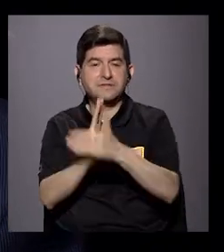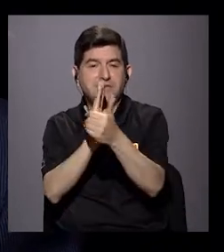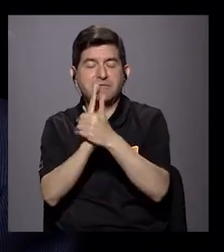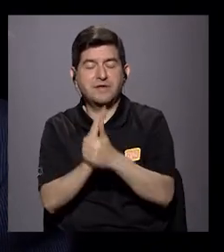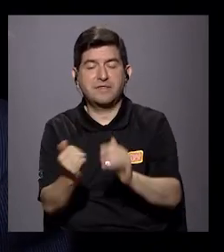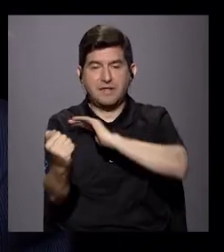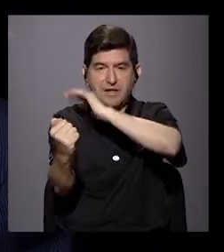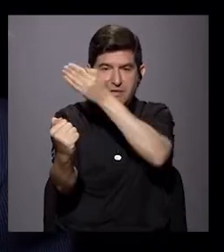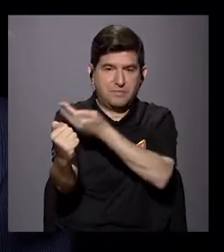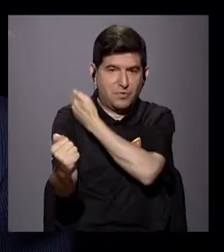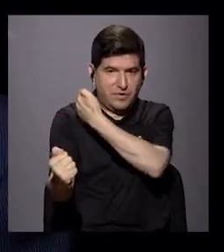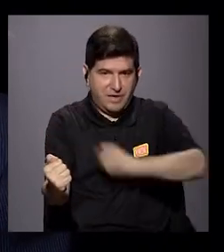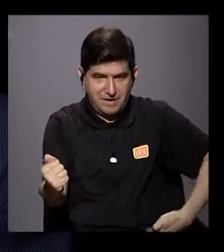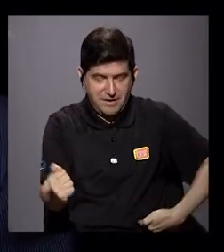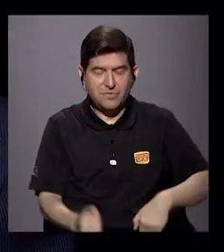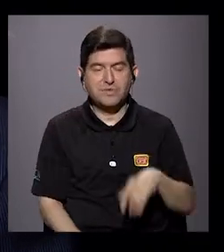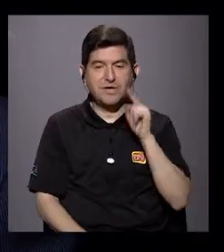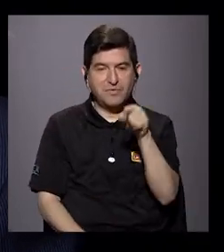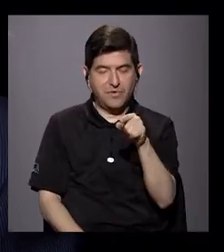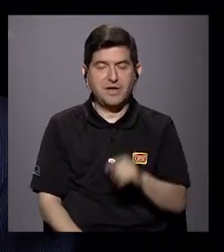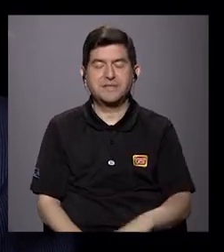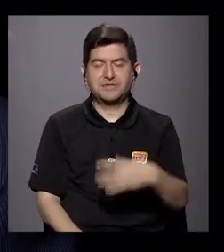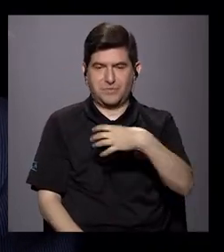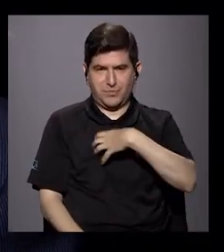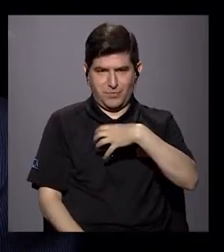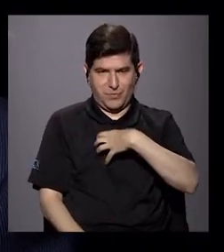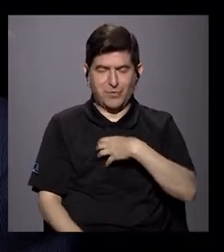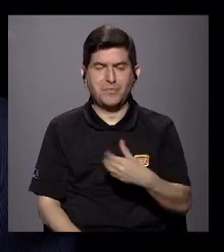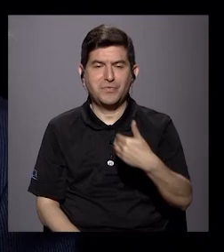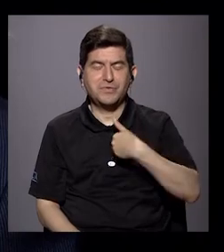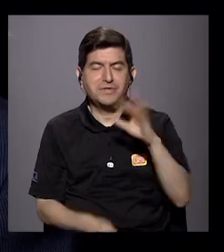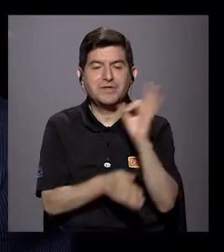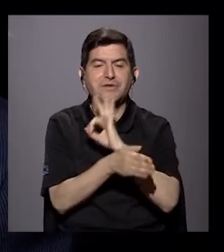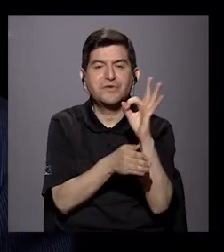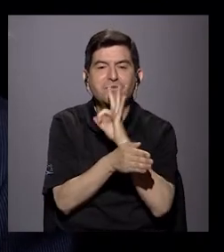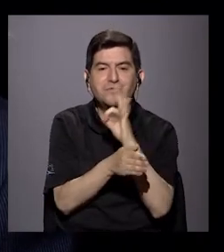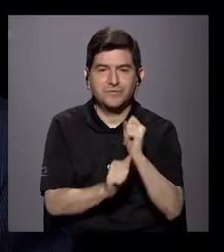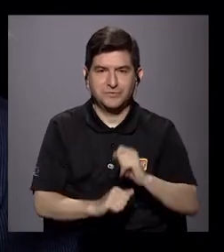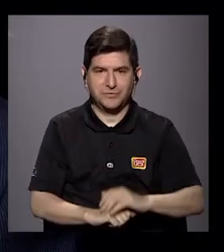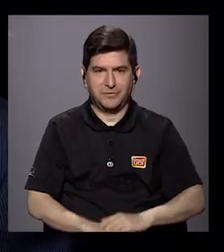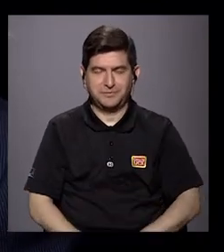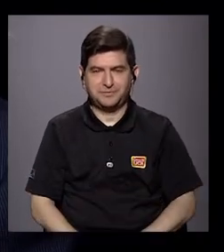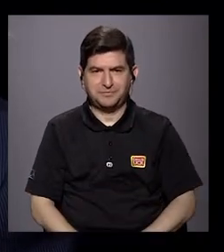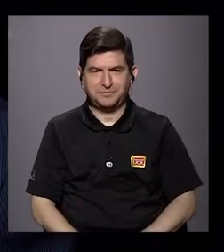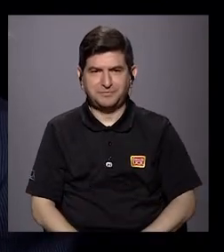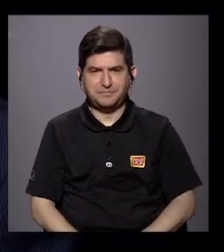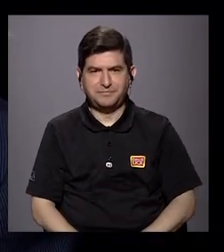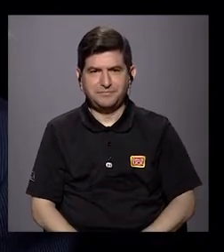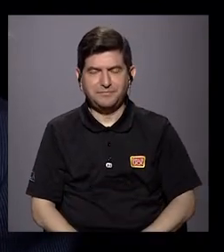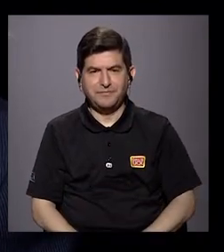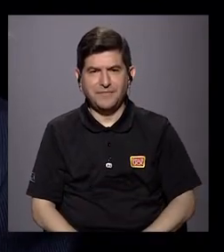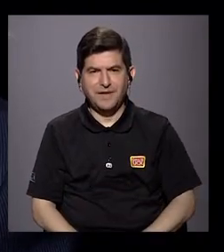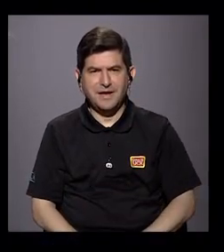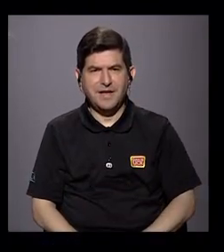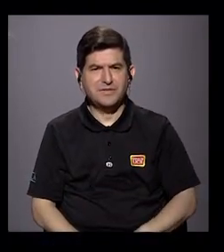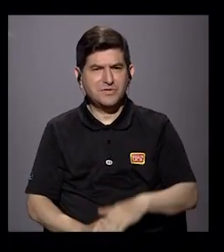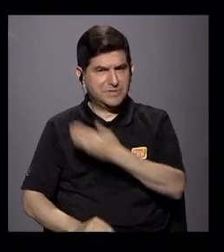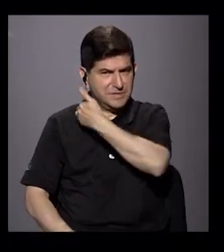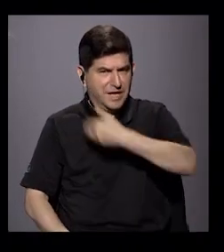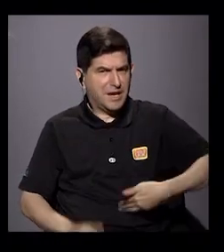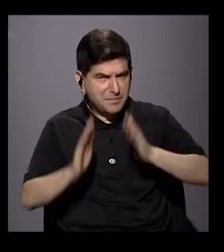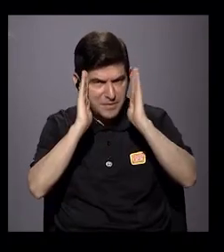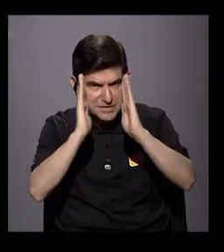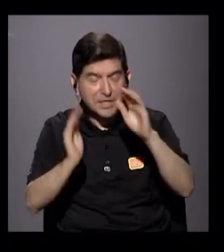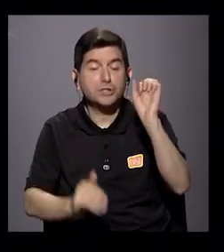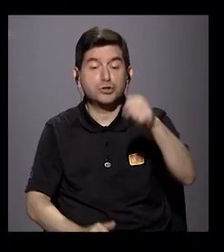esa es una potestad intrínseca, básica, que tiene dentro de su funcionalidad y es el tema de... ¿Le escucha el presidente entonces? Sí,